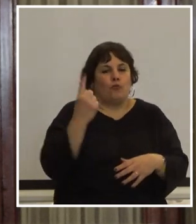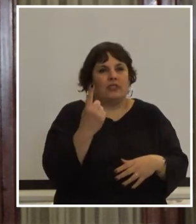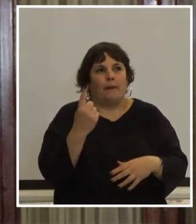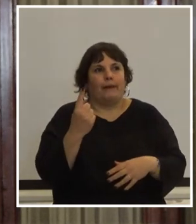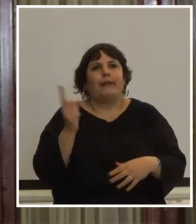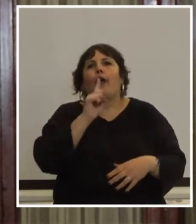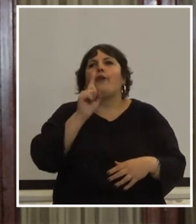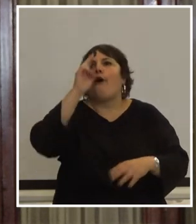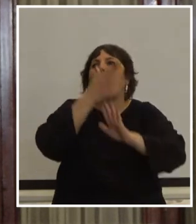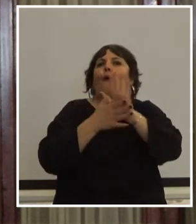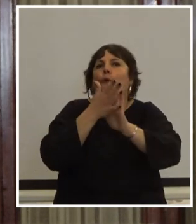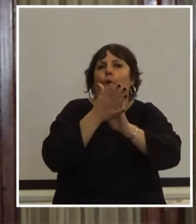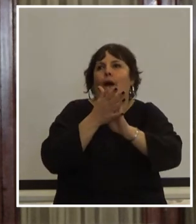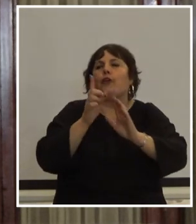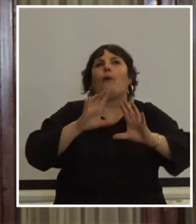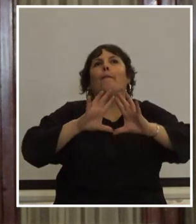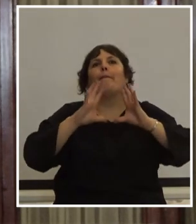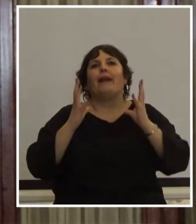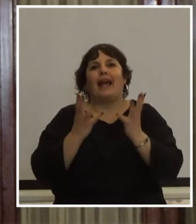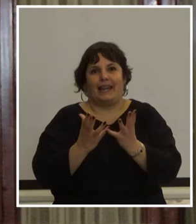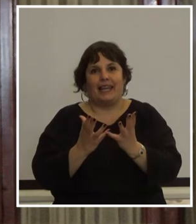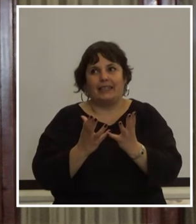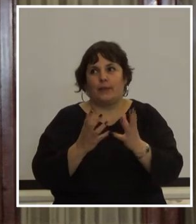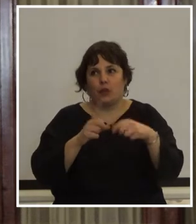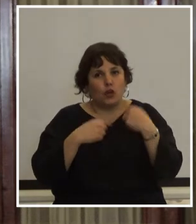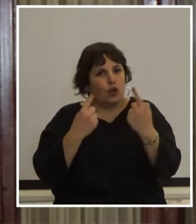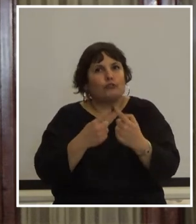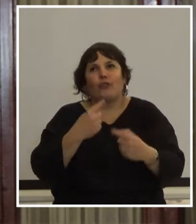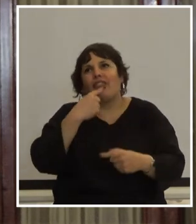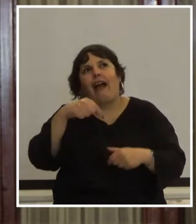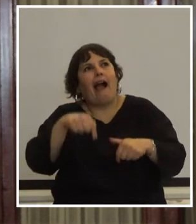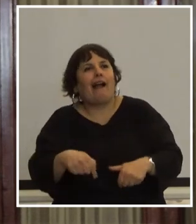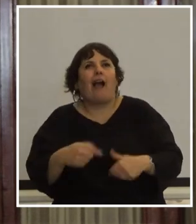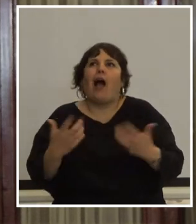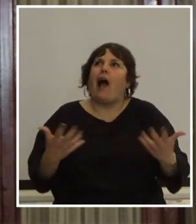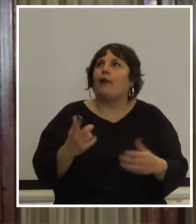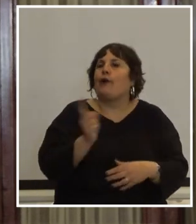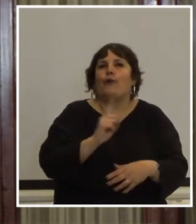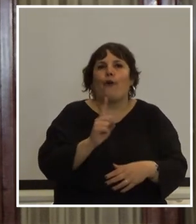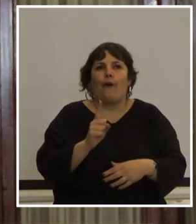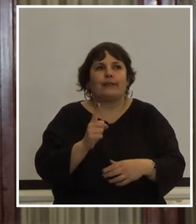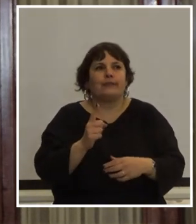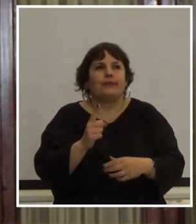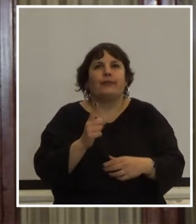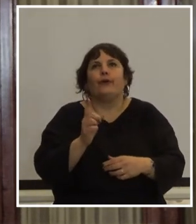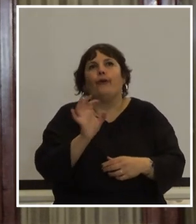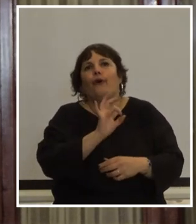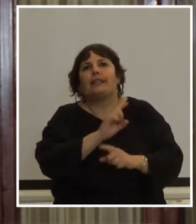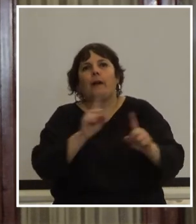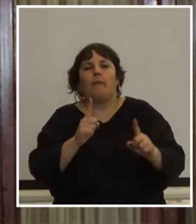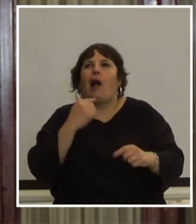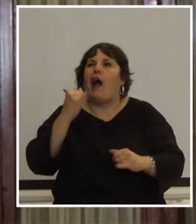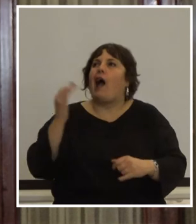no en el Uruguay en el planeta nosotros no vamos a decir acá algo que no es y no vamos a decir que está ni que hay